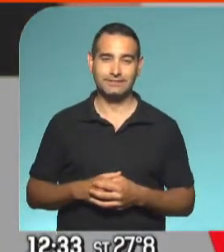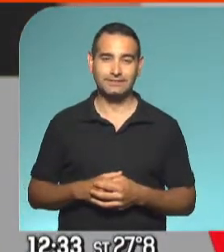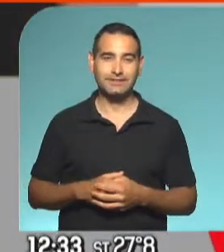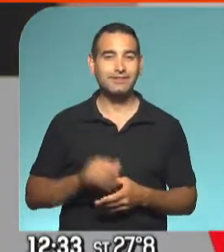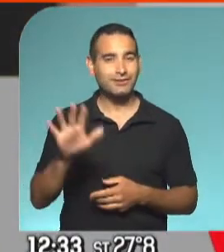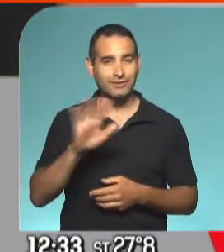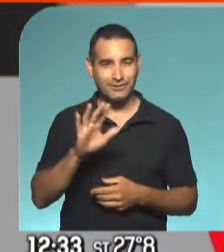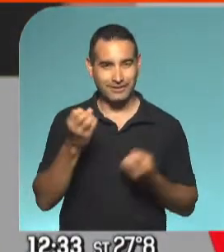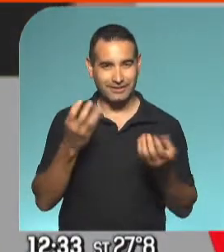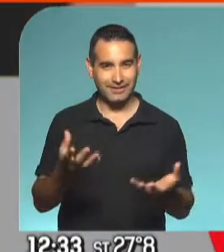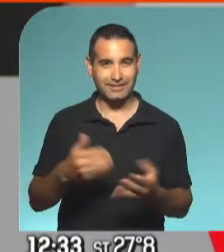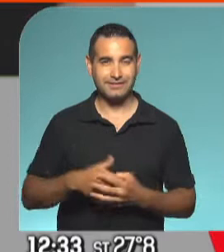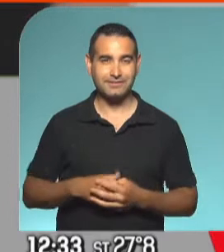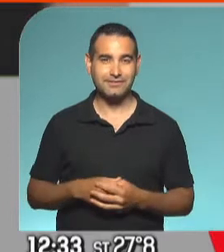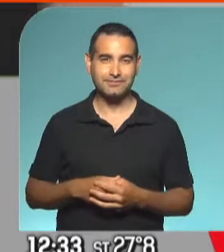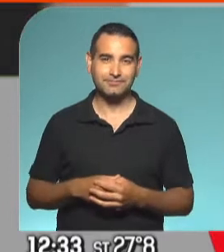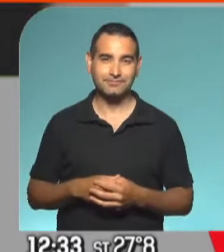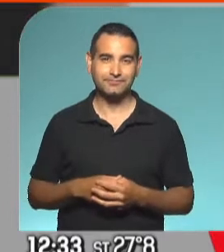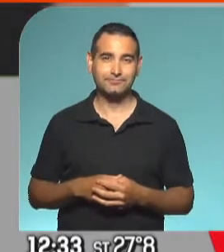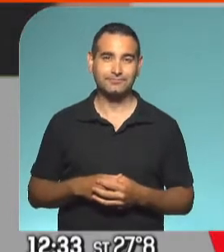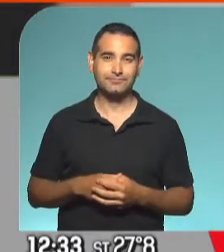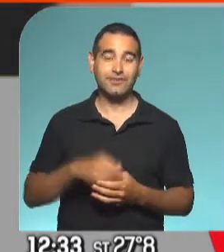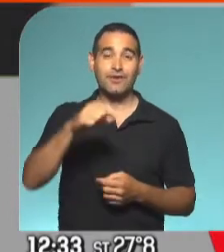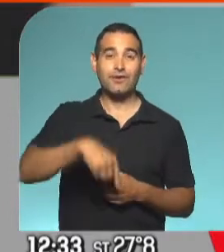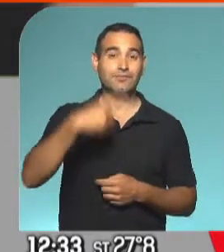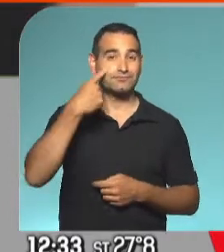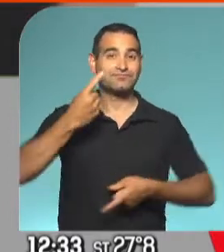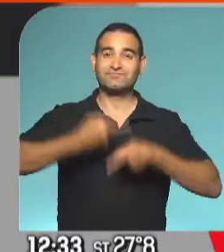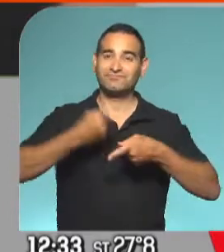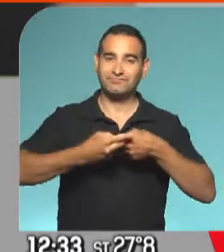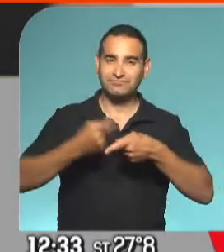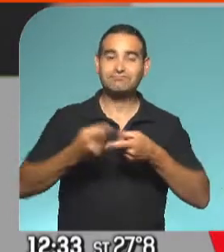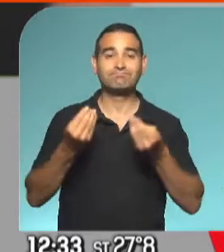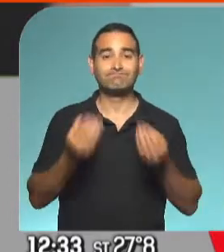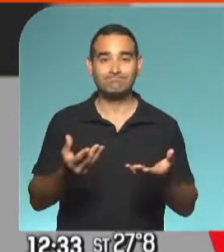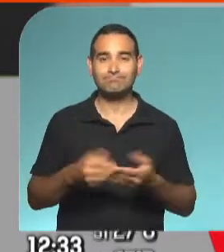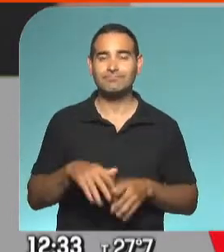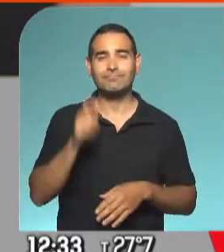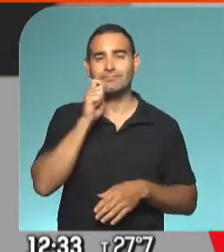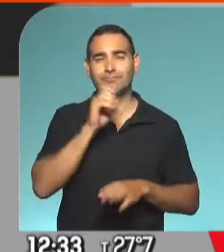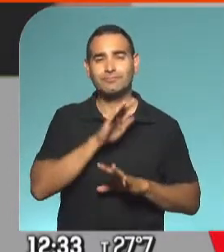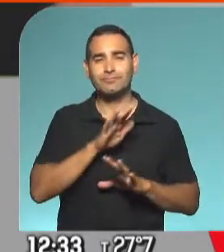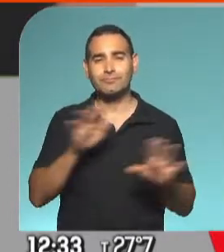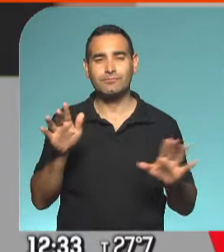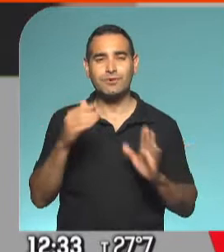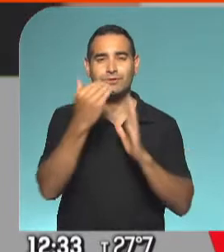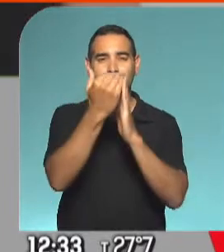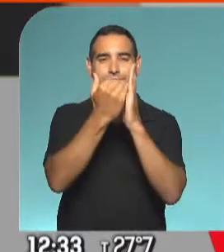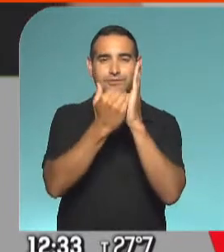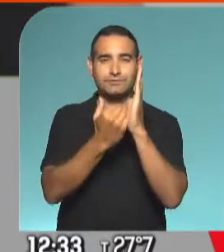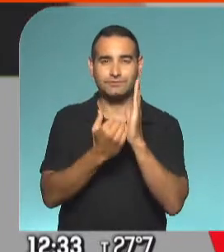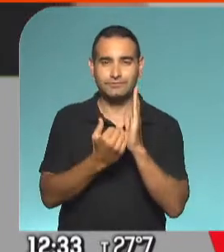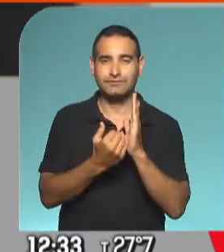Hola Ale, buen mediodía y aquí estamos con un día de celebración porque no sabes lo linda que estaba la cartelera, la